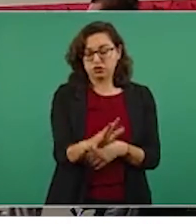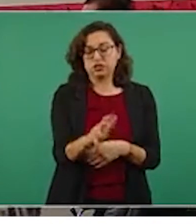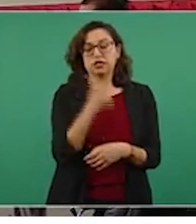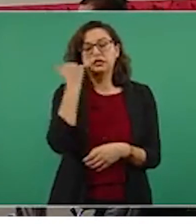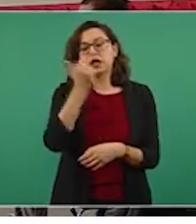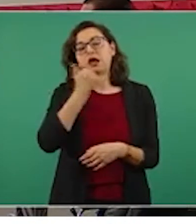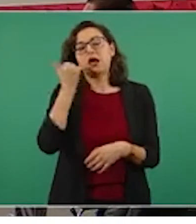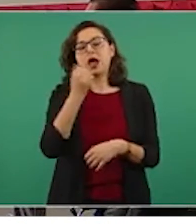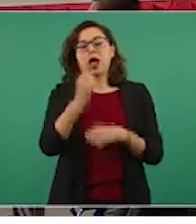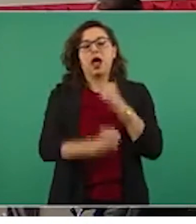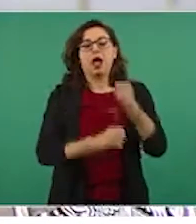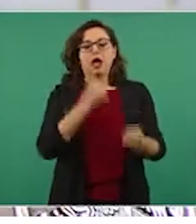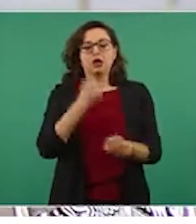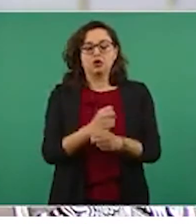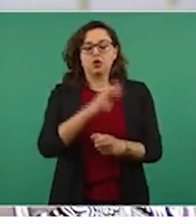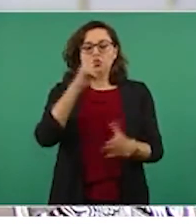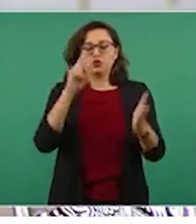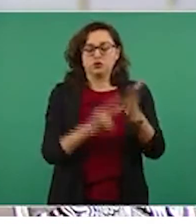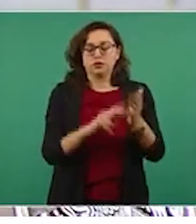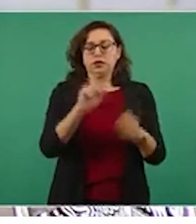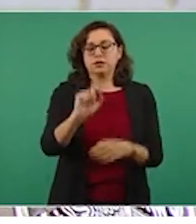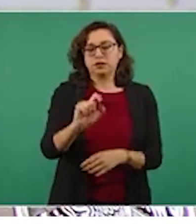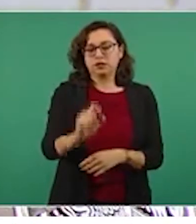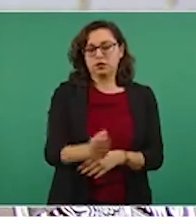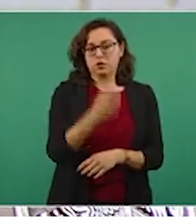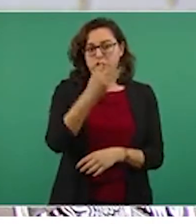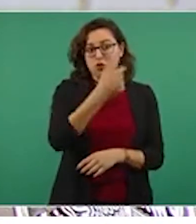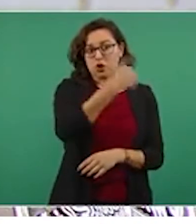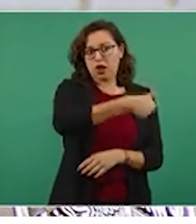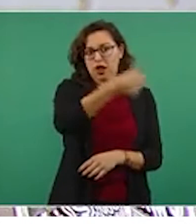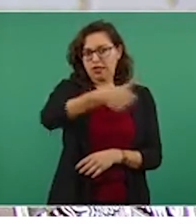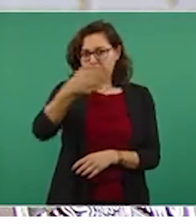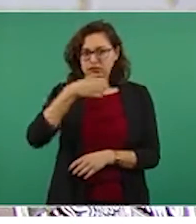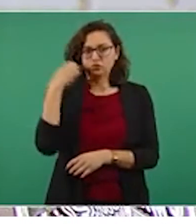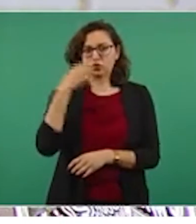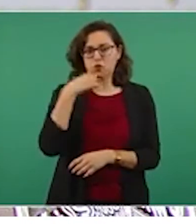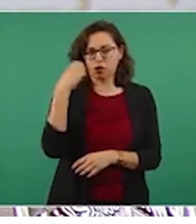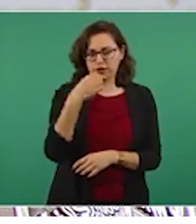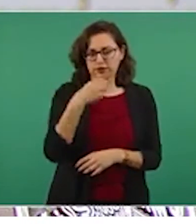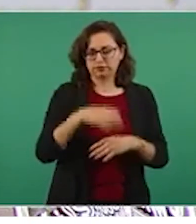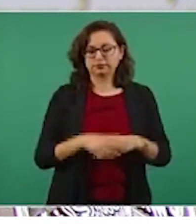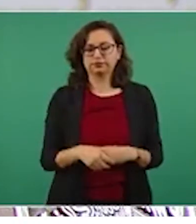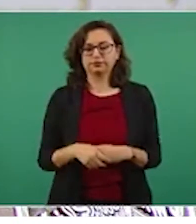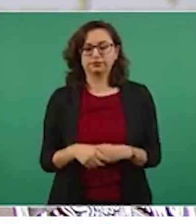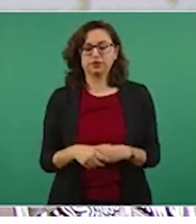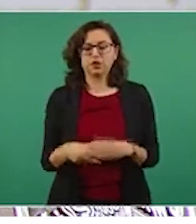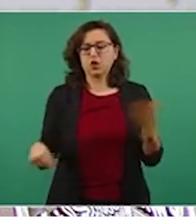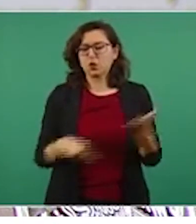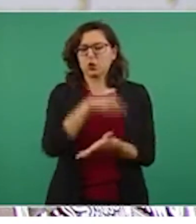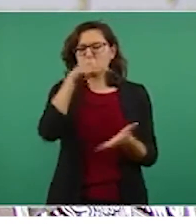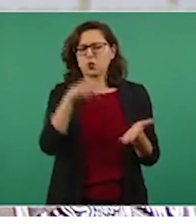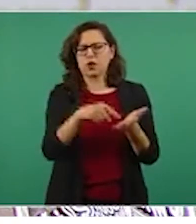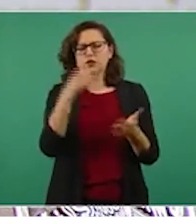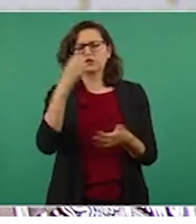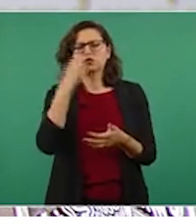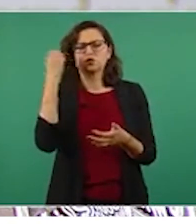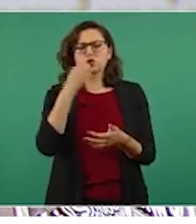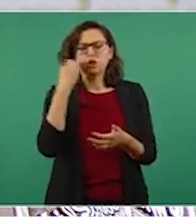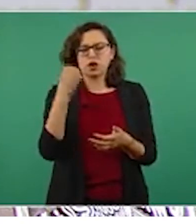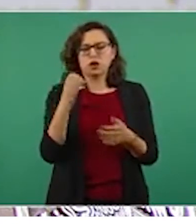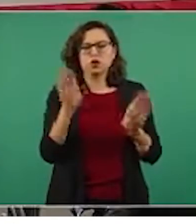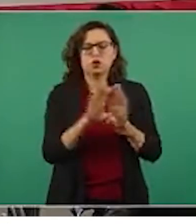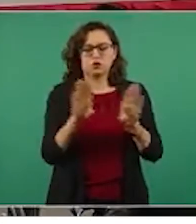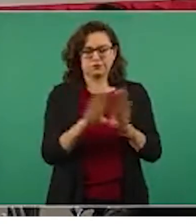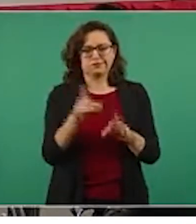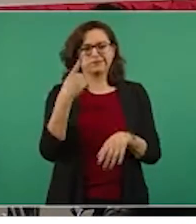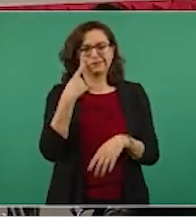2024 por sede. Estas sedes están ubicadas para el béisbol